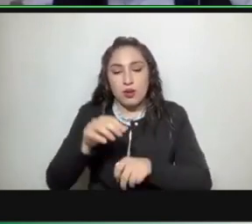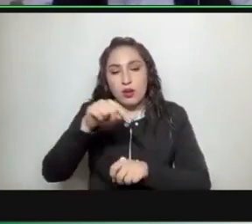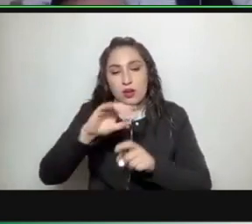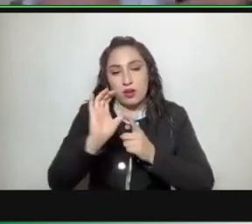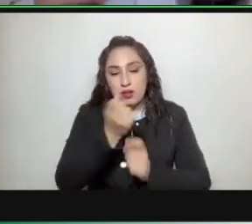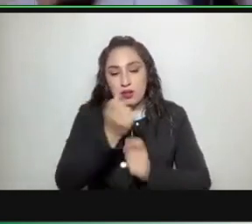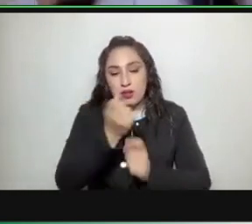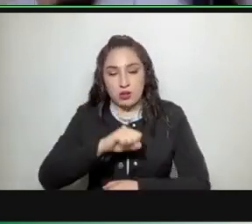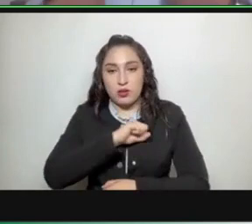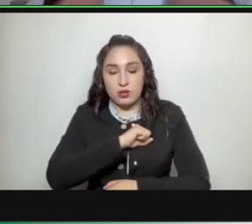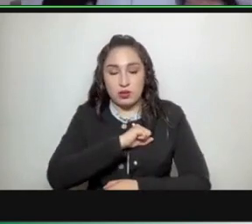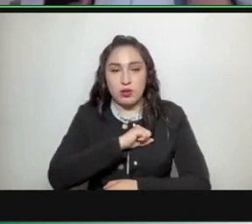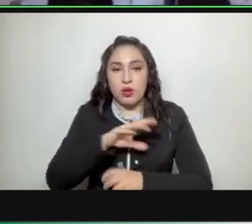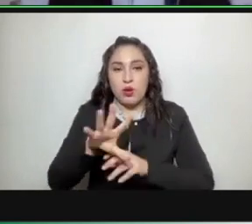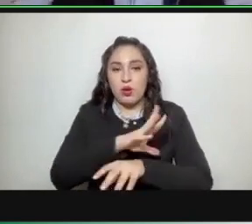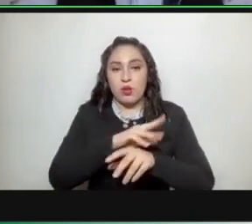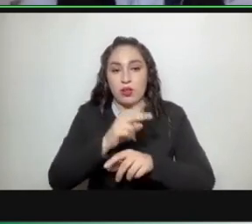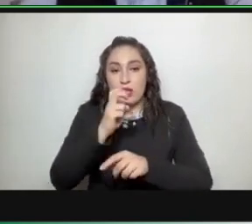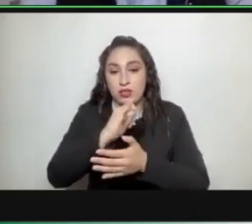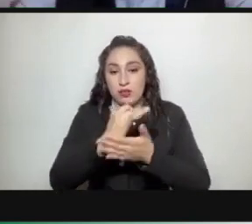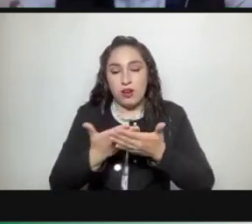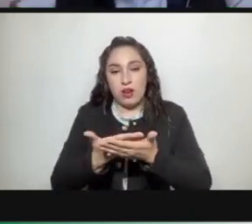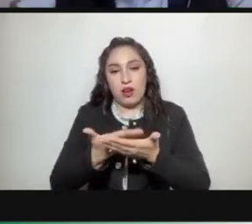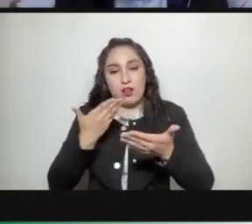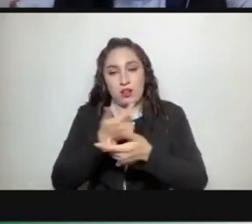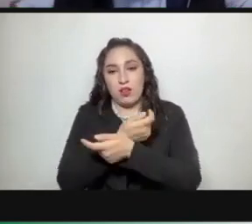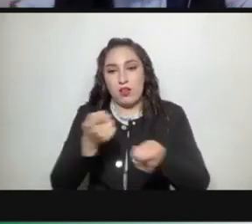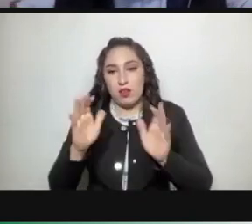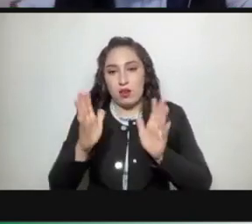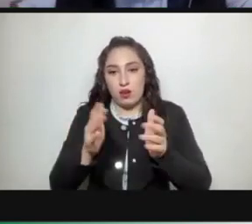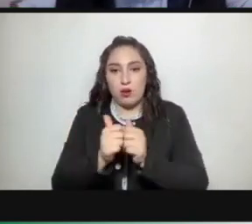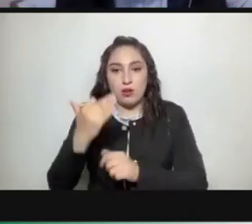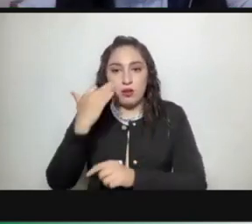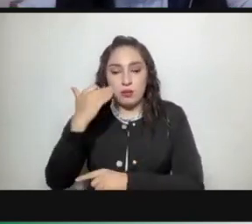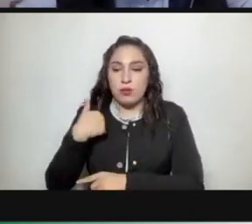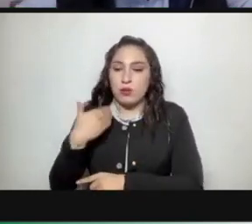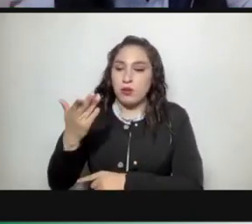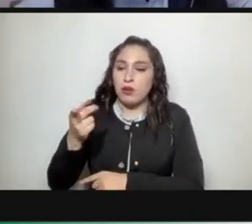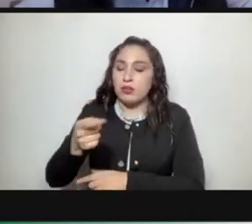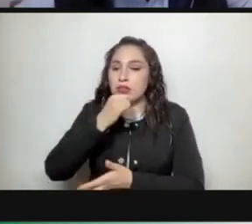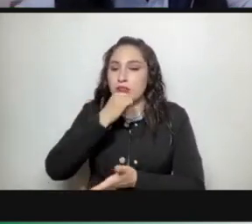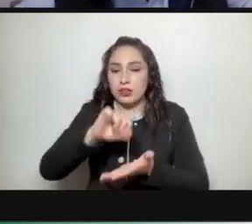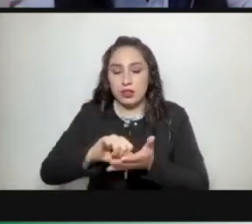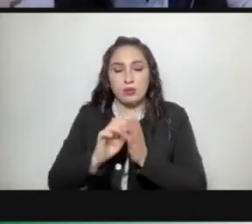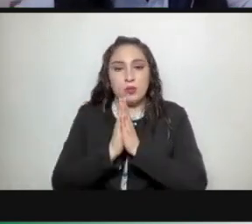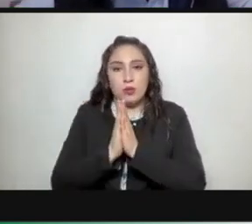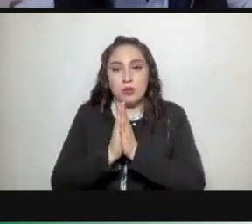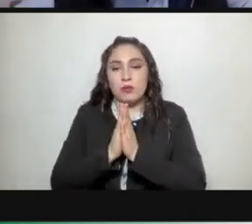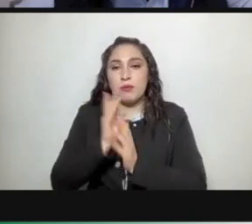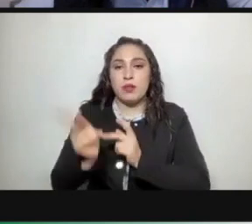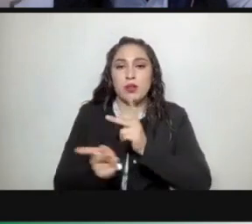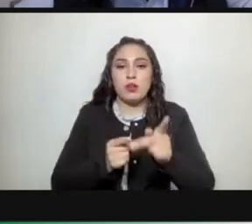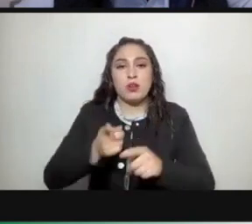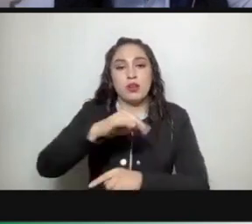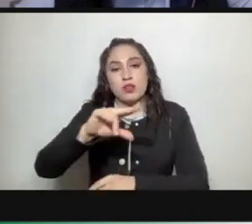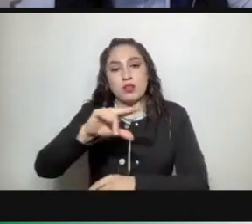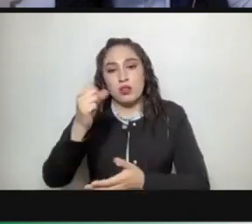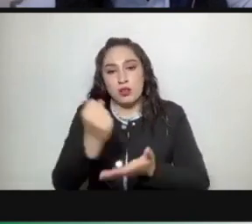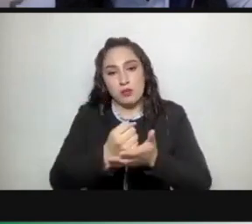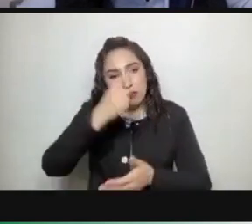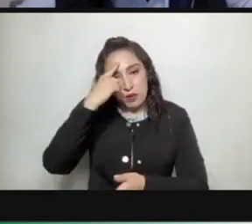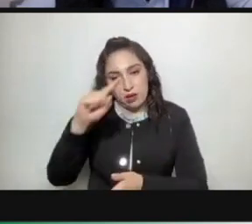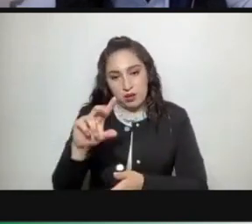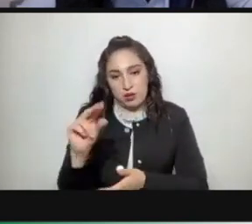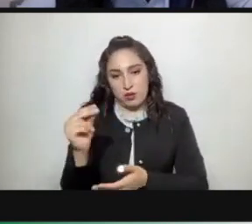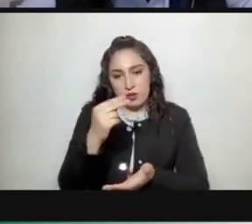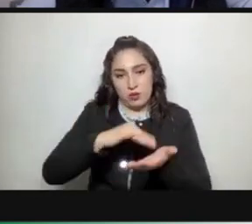Toda vez que dicho informe ha sido enviado con oportunidad solicitó al diputado secretario se dispense de la lectura del informe en comento.